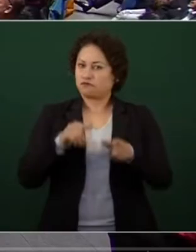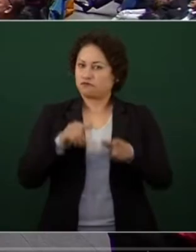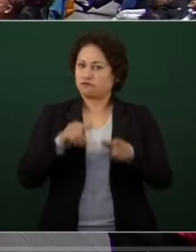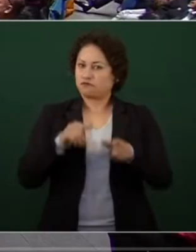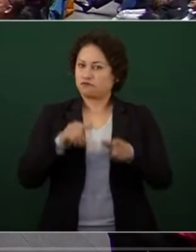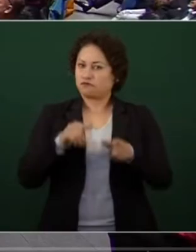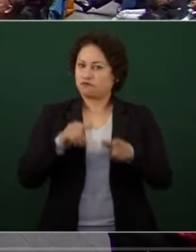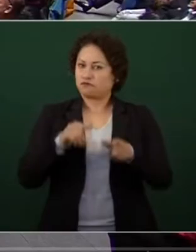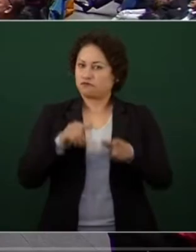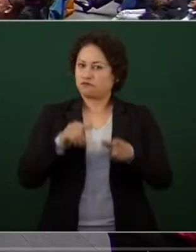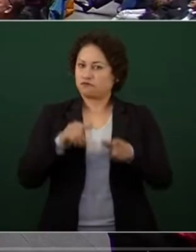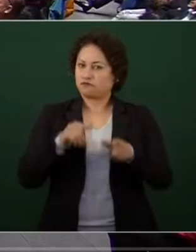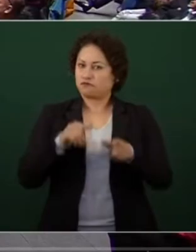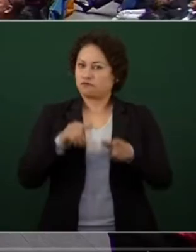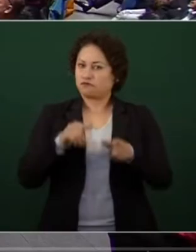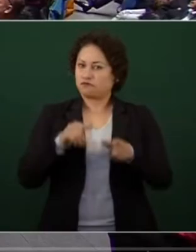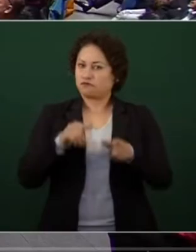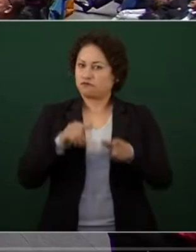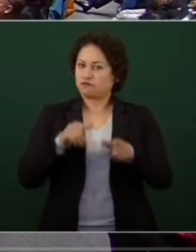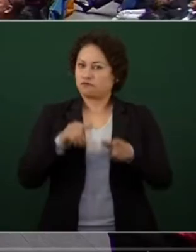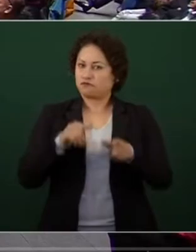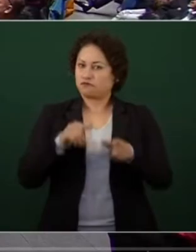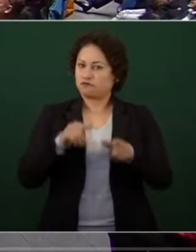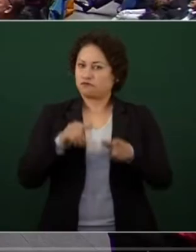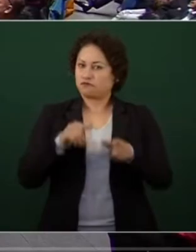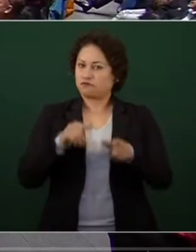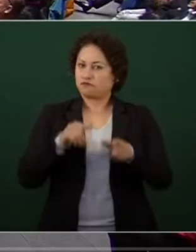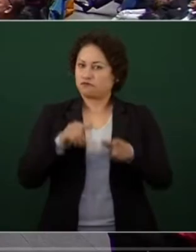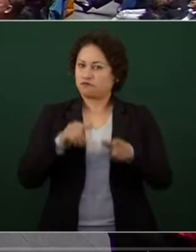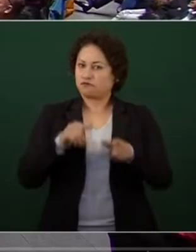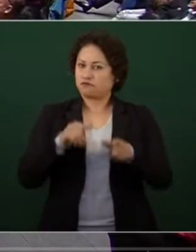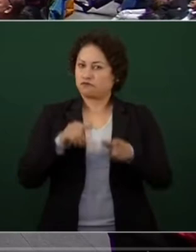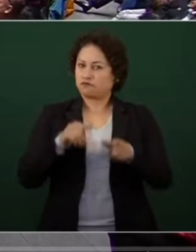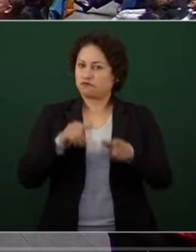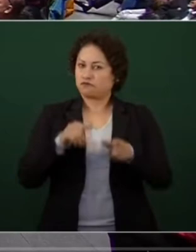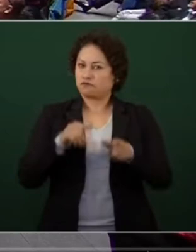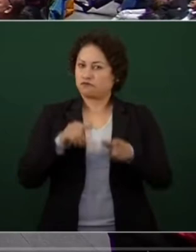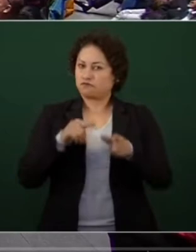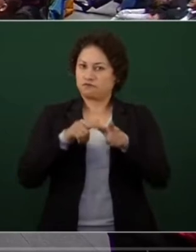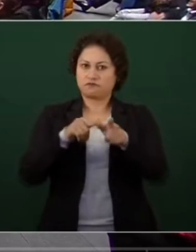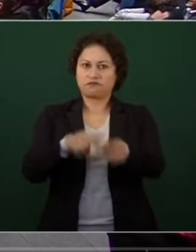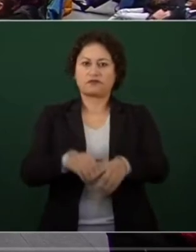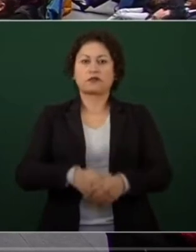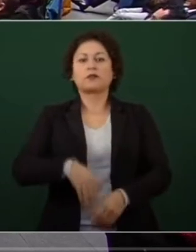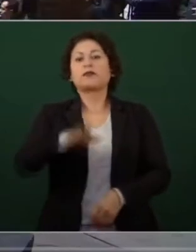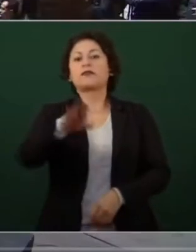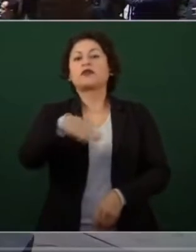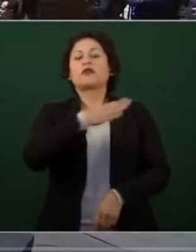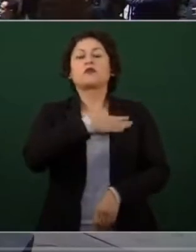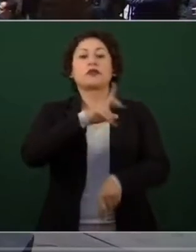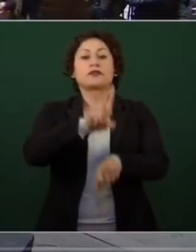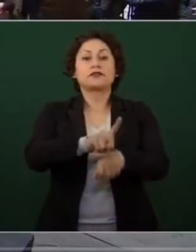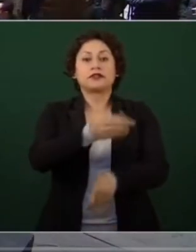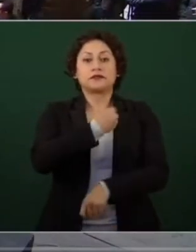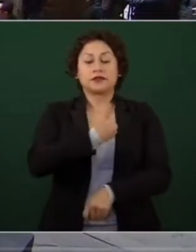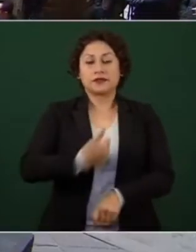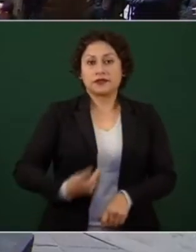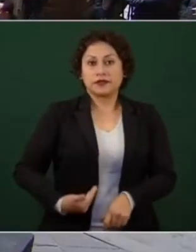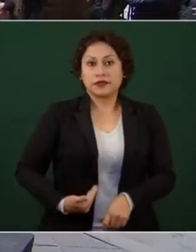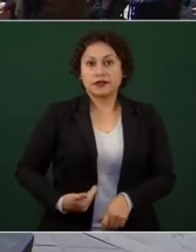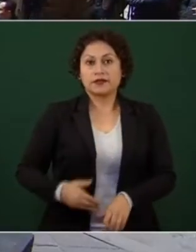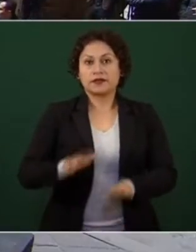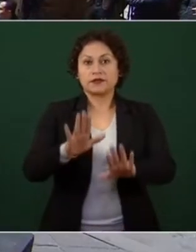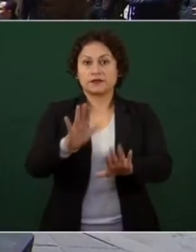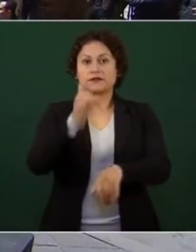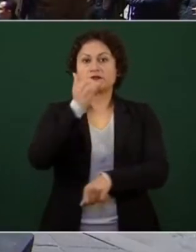escuchar este video, vamos a ver No me